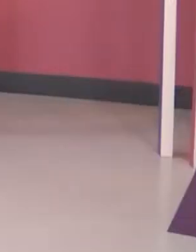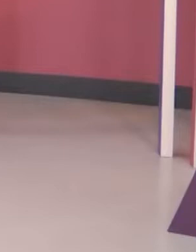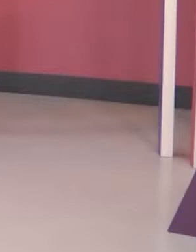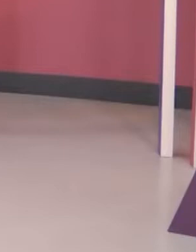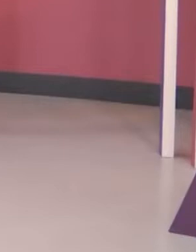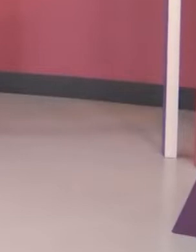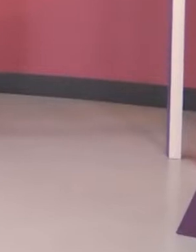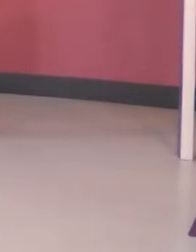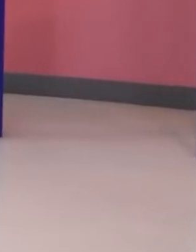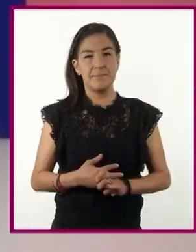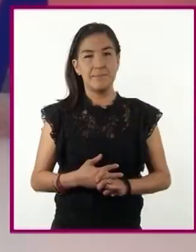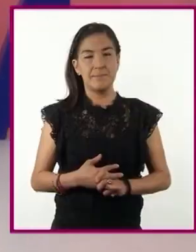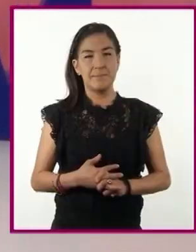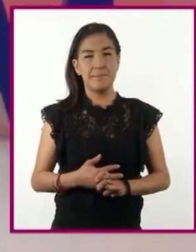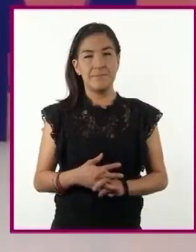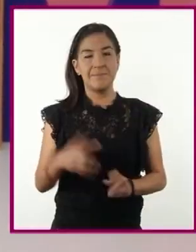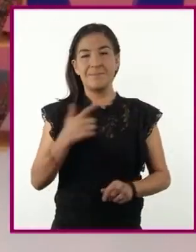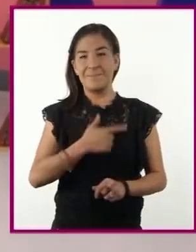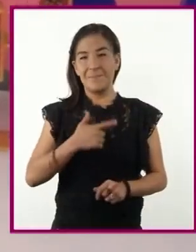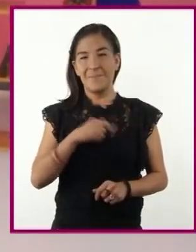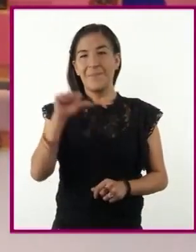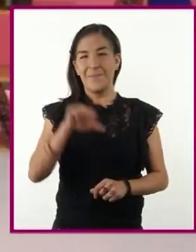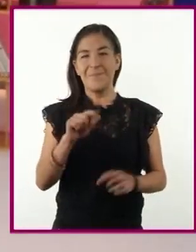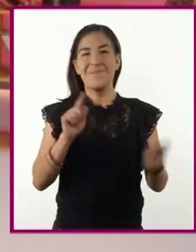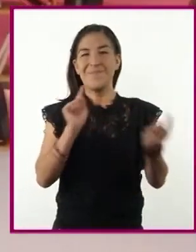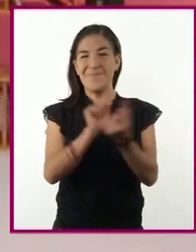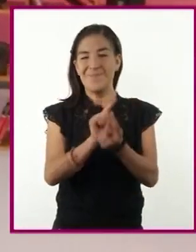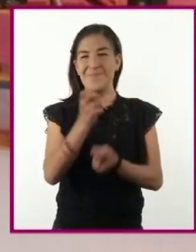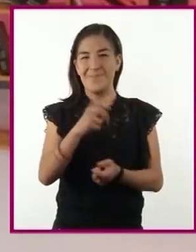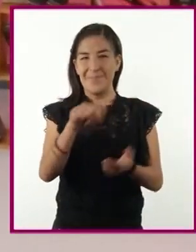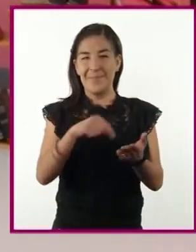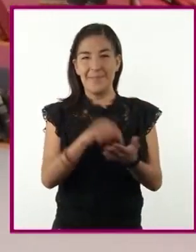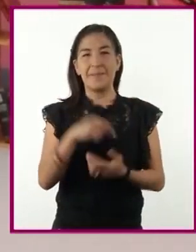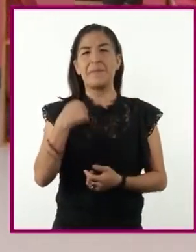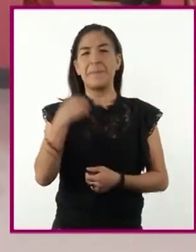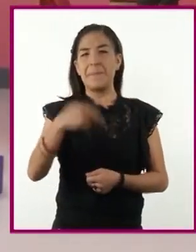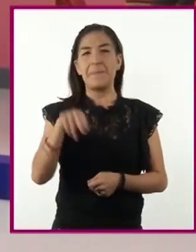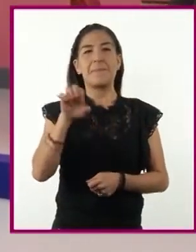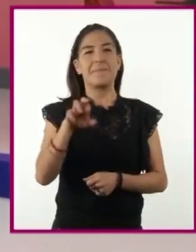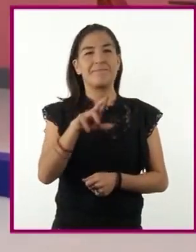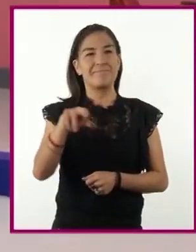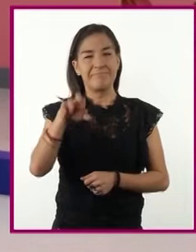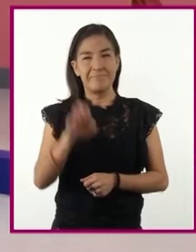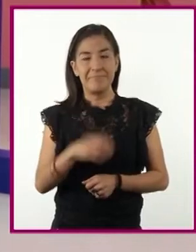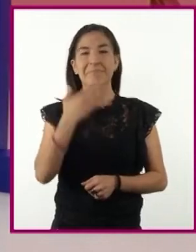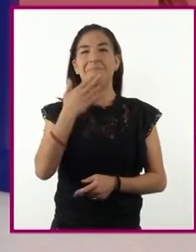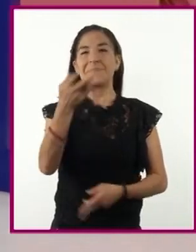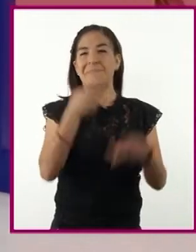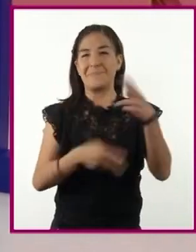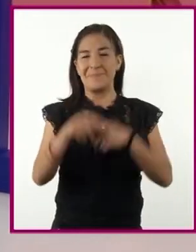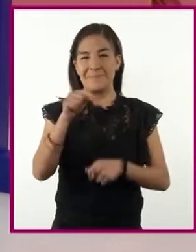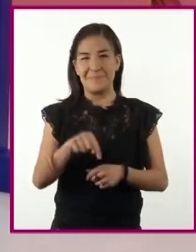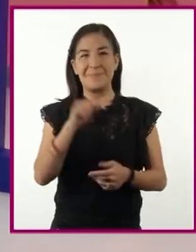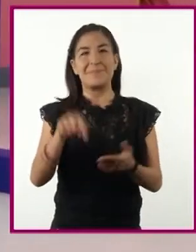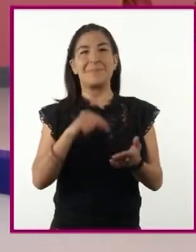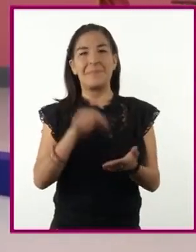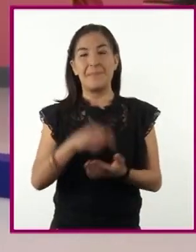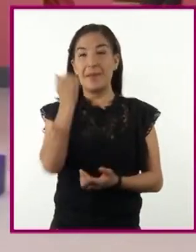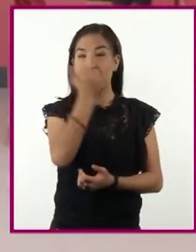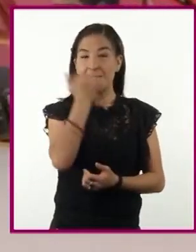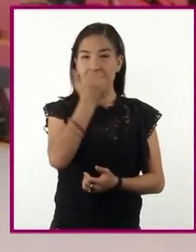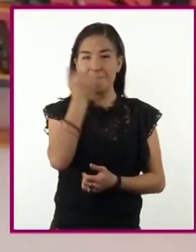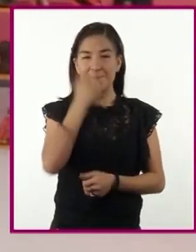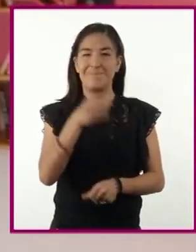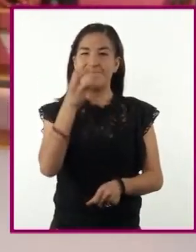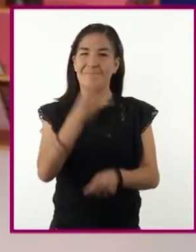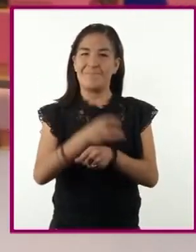¡Qué gusto encontrarnos en este espacio nuevamente! Soy Enrique Rodal y les doy la más cordial bienvenida a las alumnas y alumnos